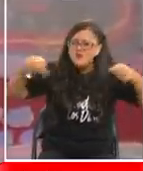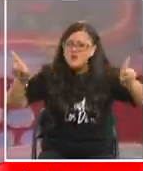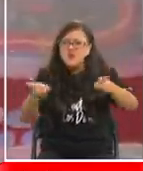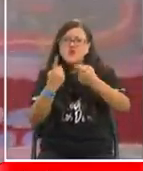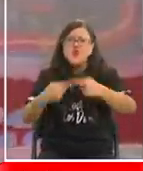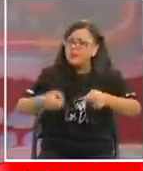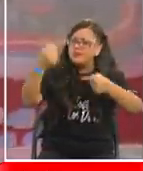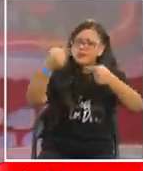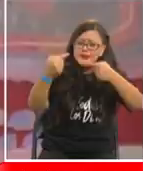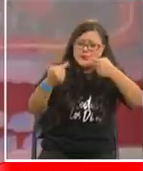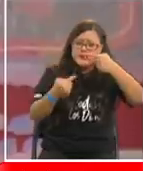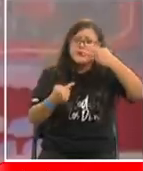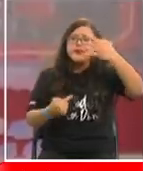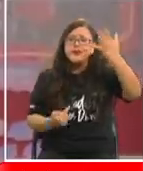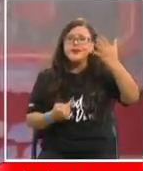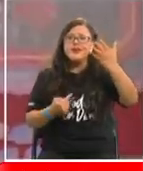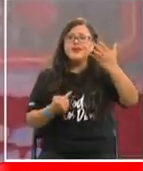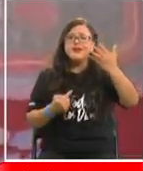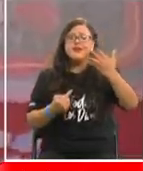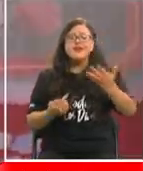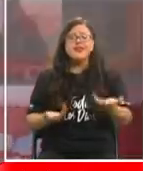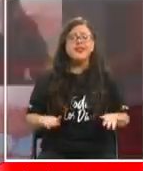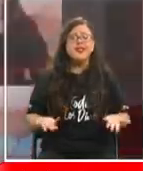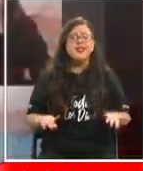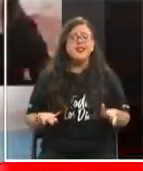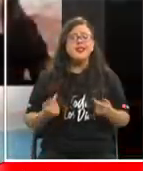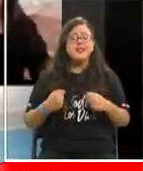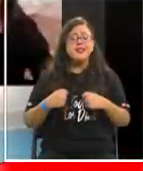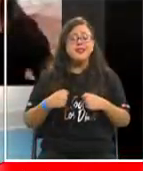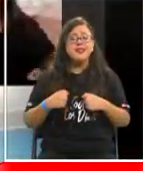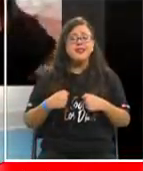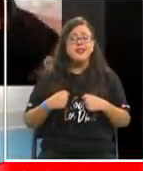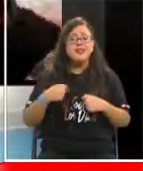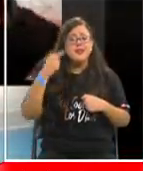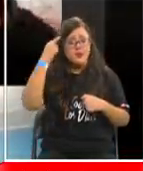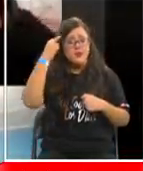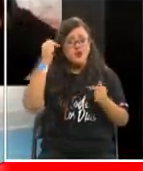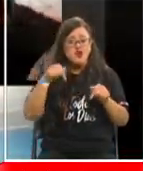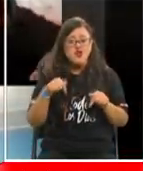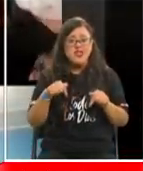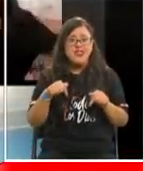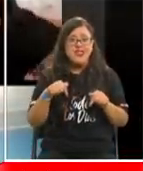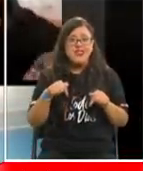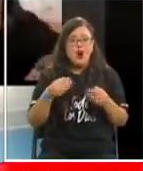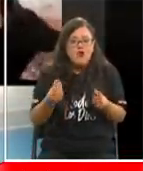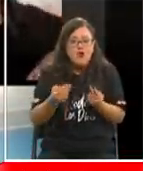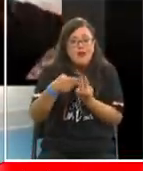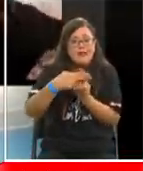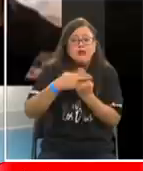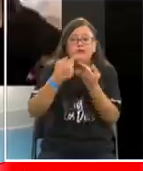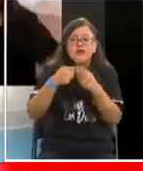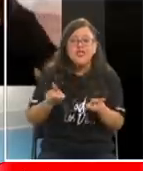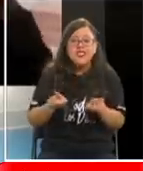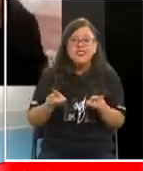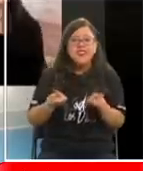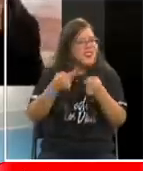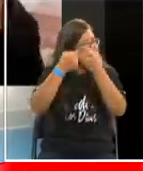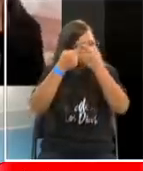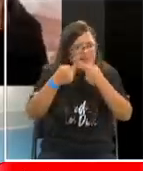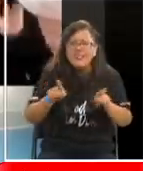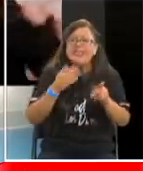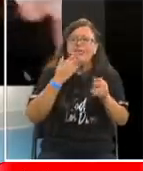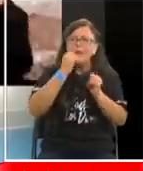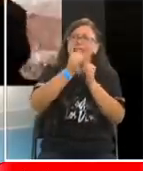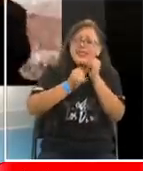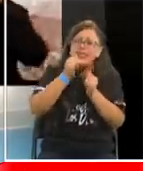y en tantas otras actividades Yo creo que hoy día, porque el programa es distinto, porque esto es totalmente virtual